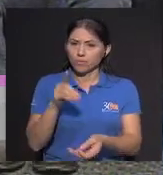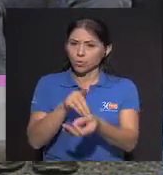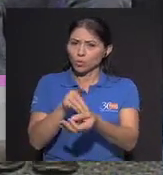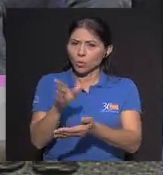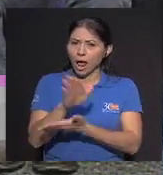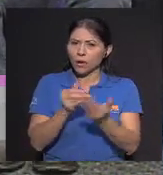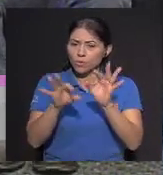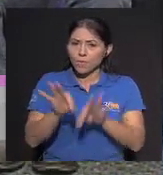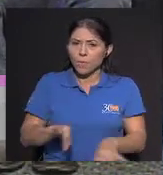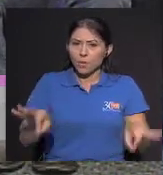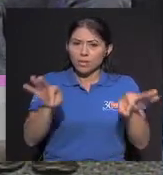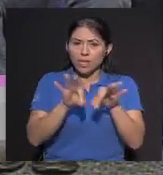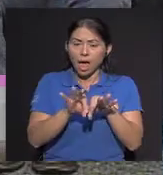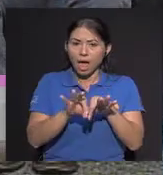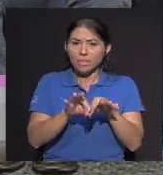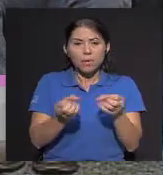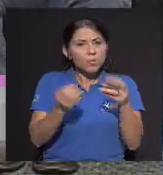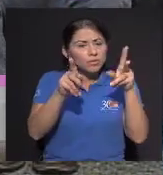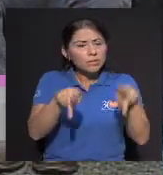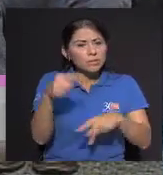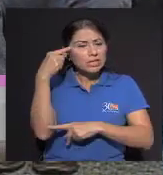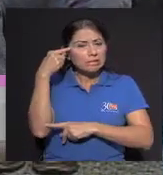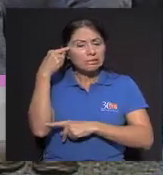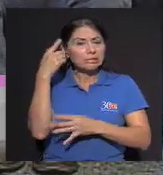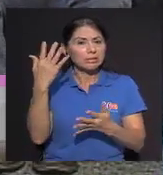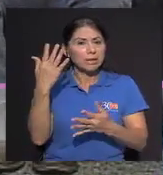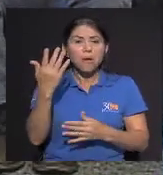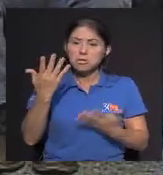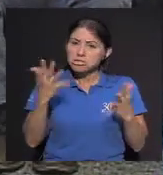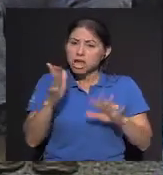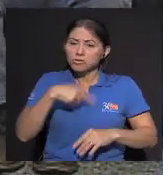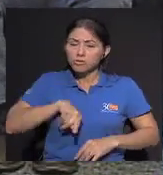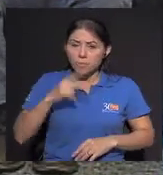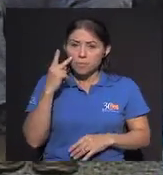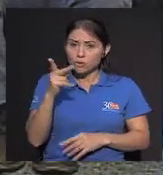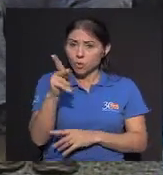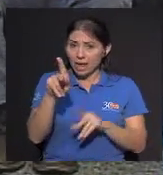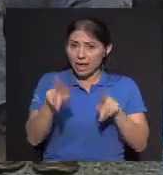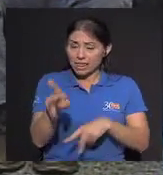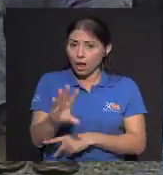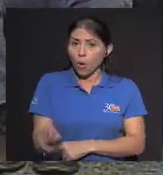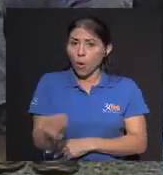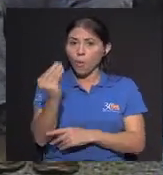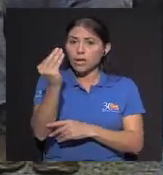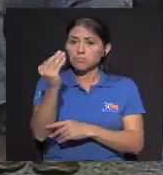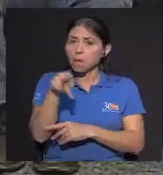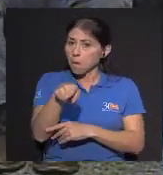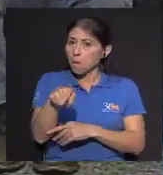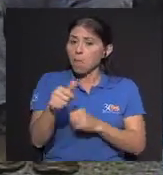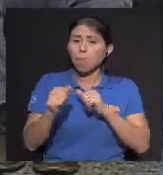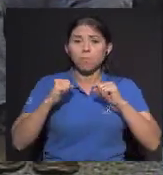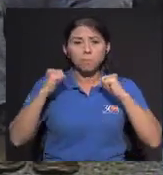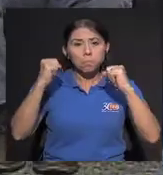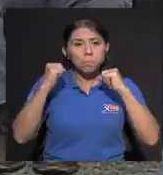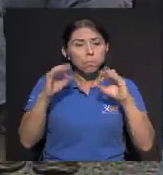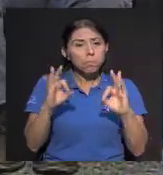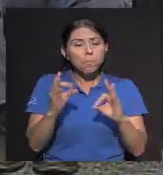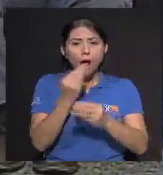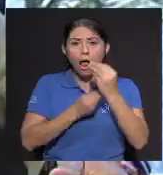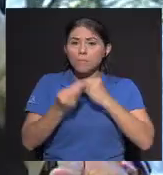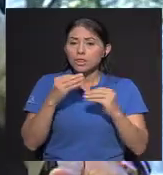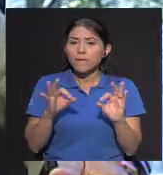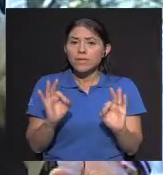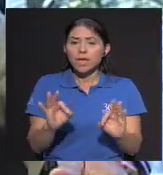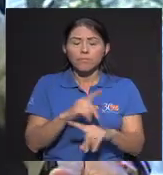En lo que pienso A muchas personas Es bueno Hemos visto muchos casos De gente joven Que realiza ejercicio Se alimenta